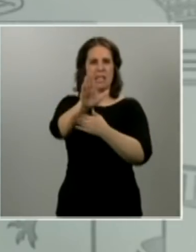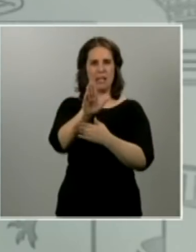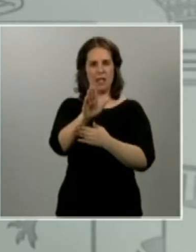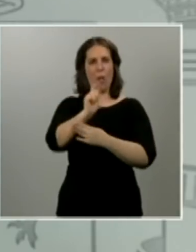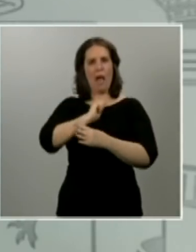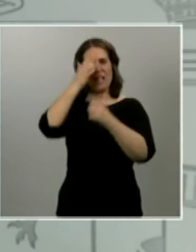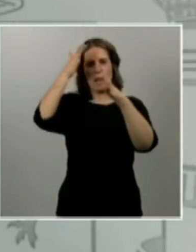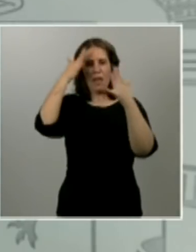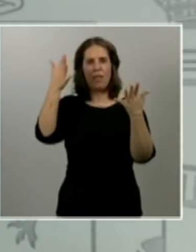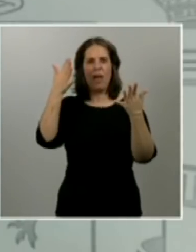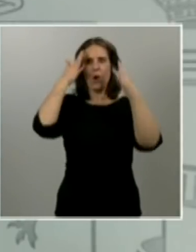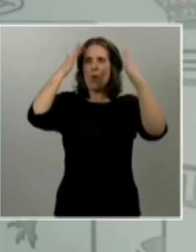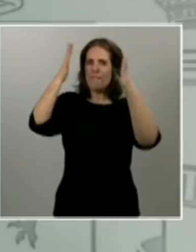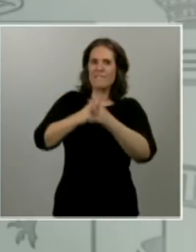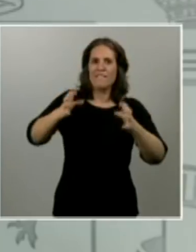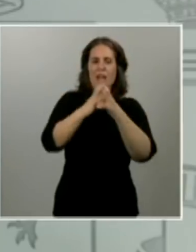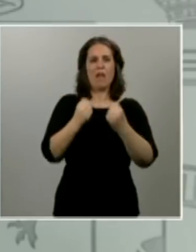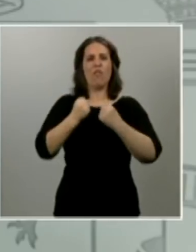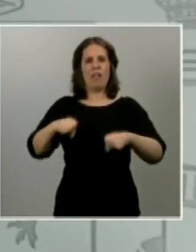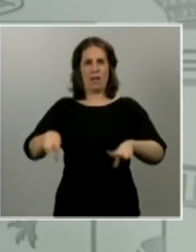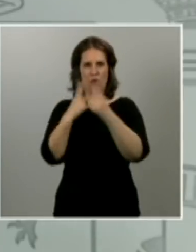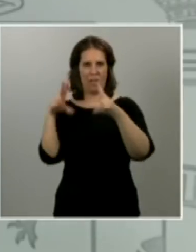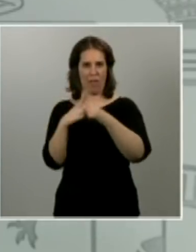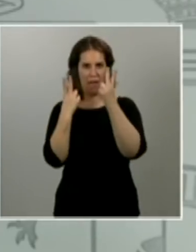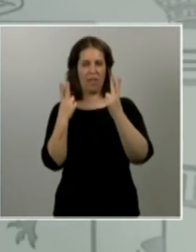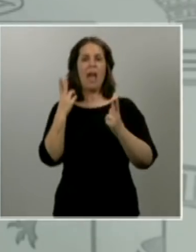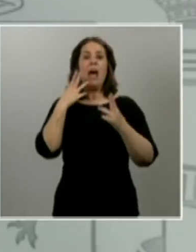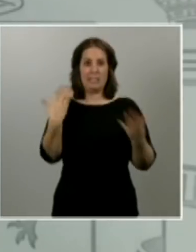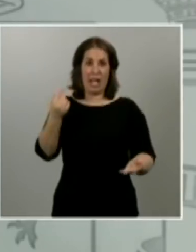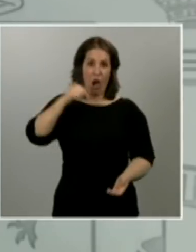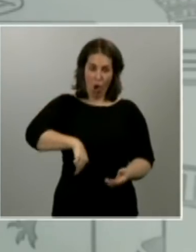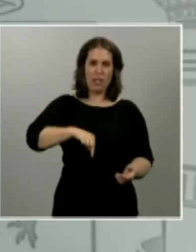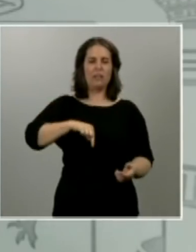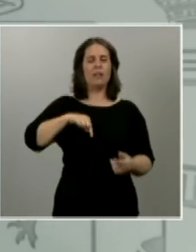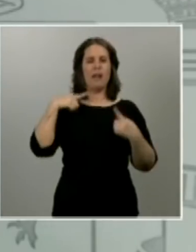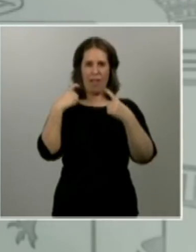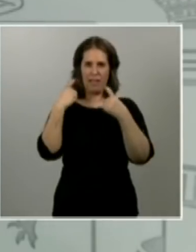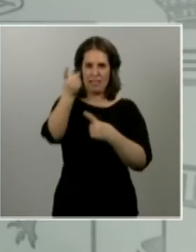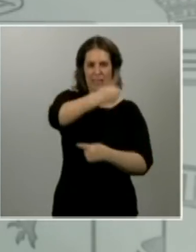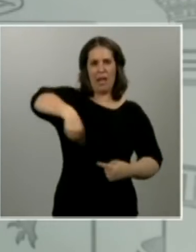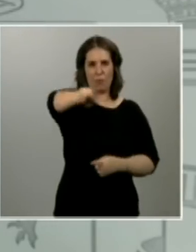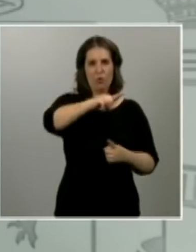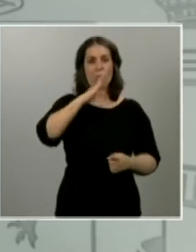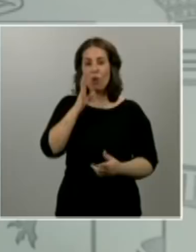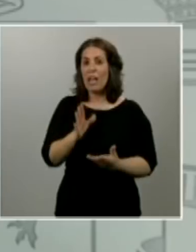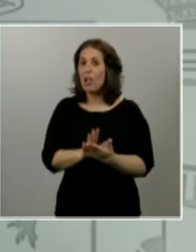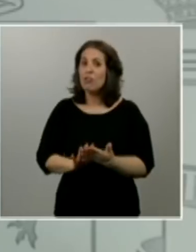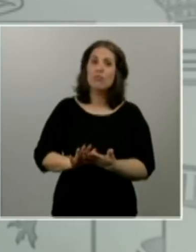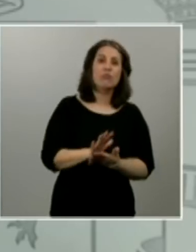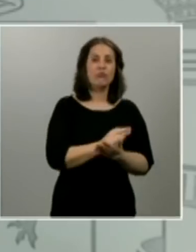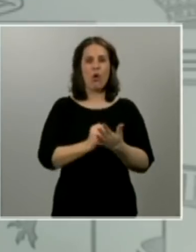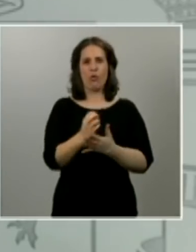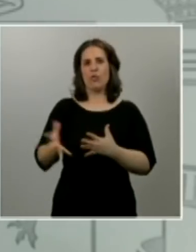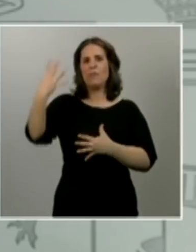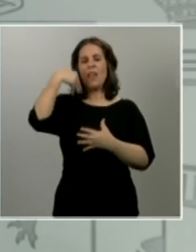ilusión y la fuerza de la sociedad así que hoy más que nunca os necesitamos porque todos somos parte del mismo cuerpo